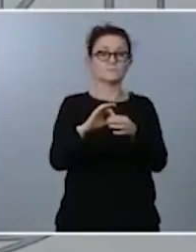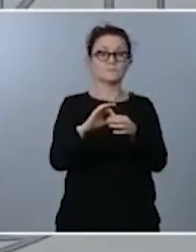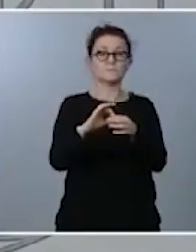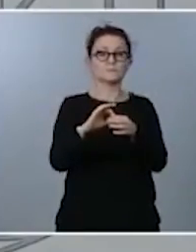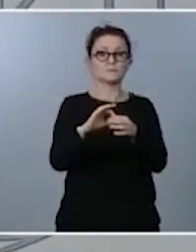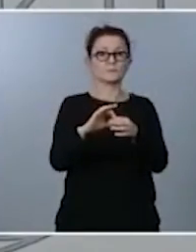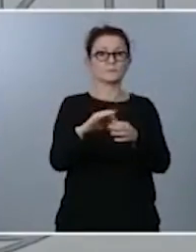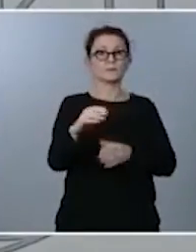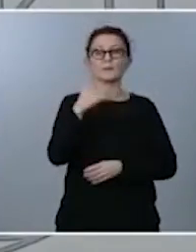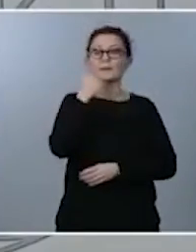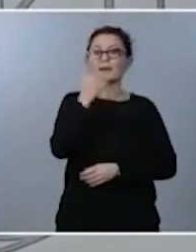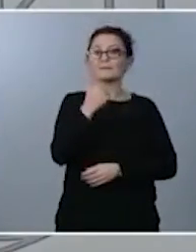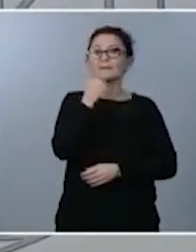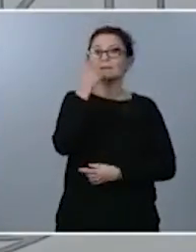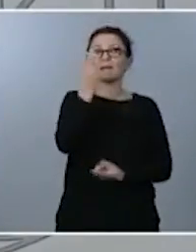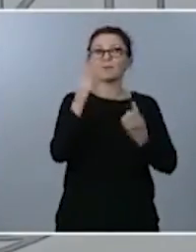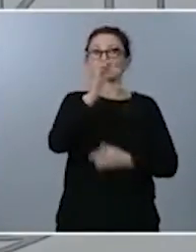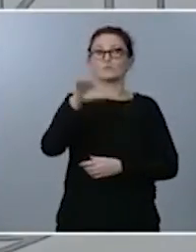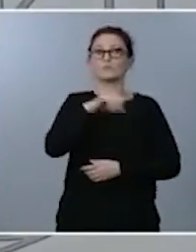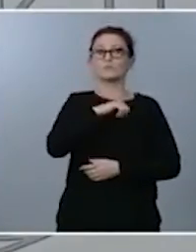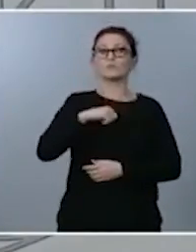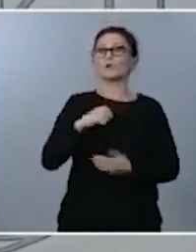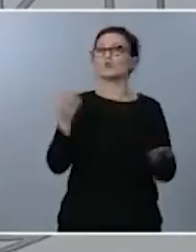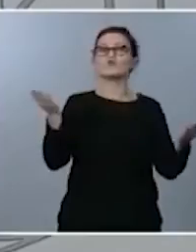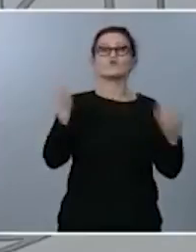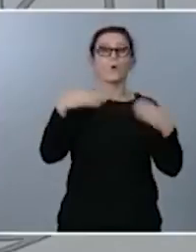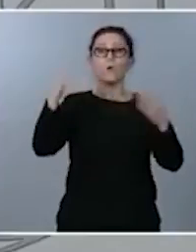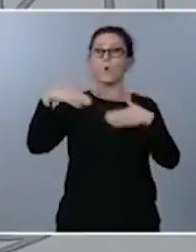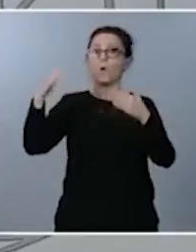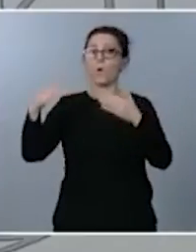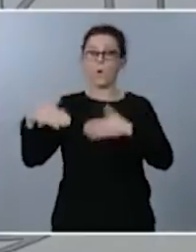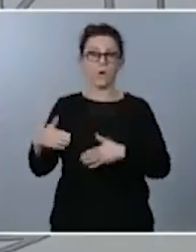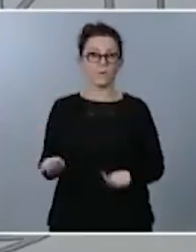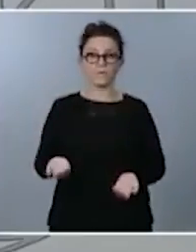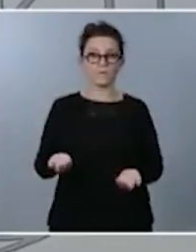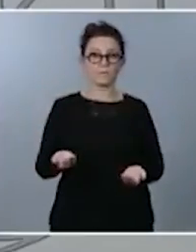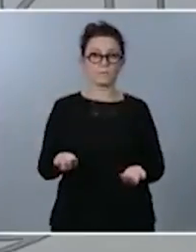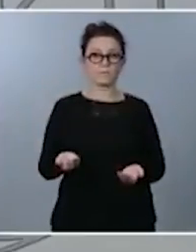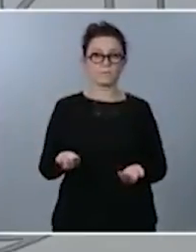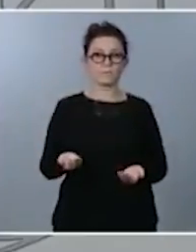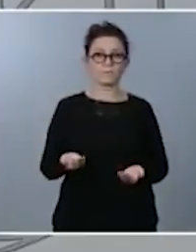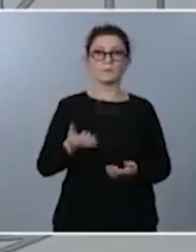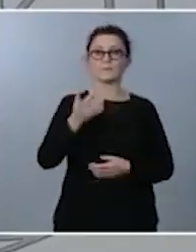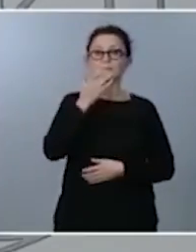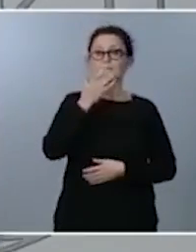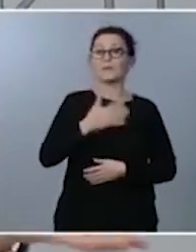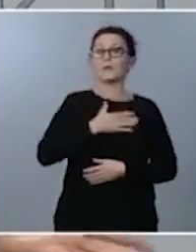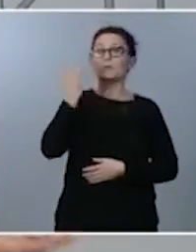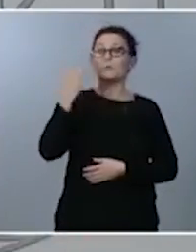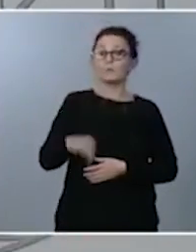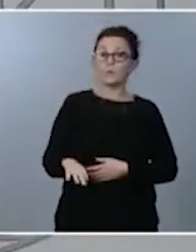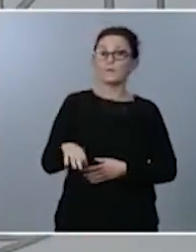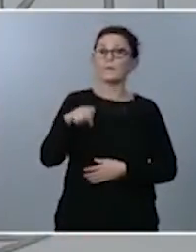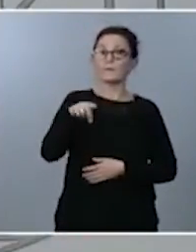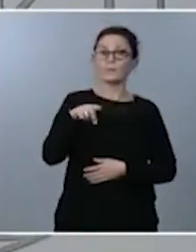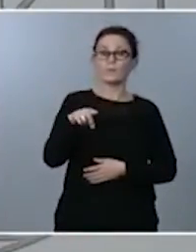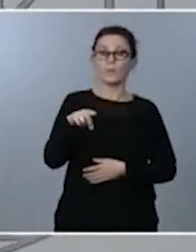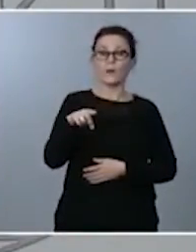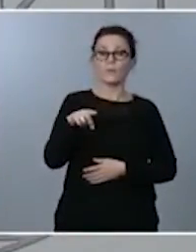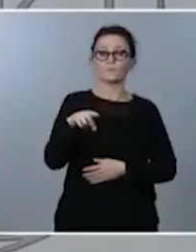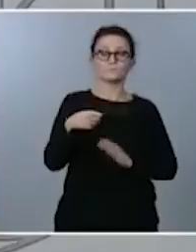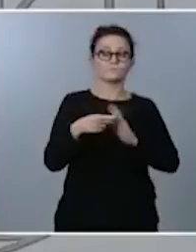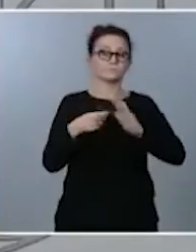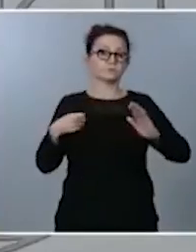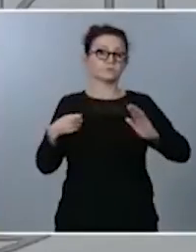en algunas comunidades autónomas y aquellas que tienen capacidad de efecto sede no hace falta mencionar a